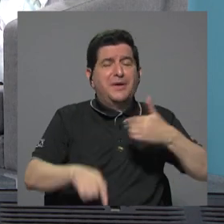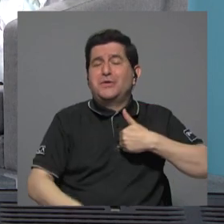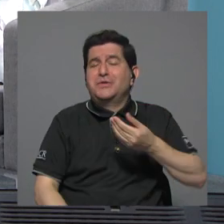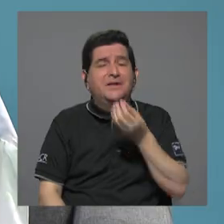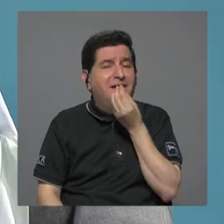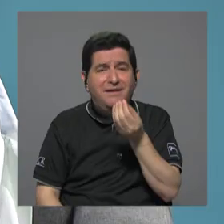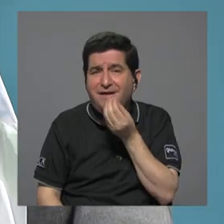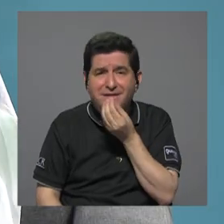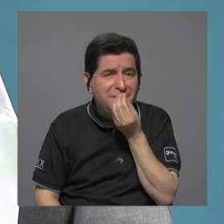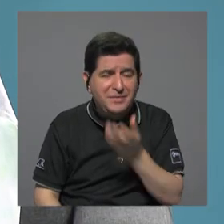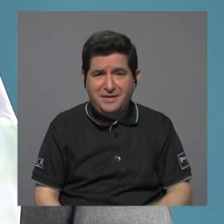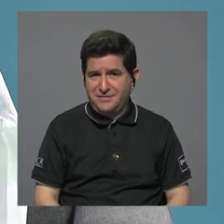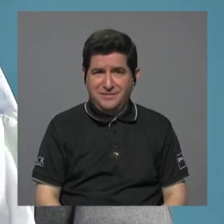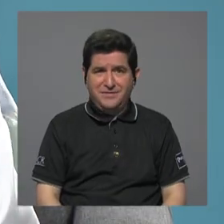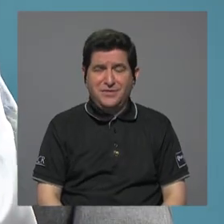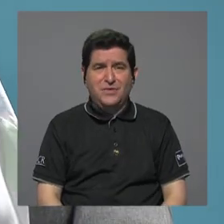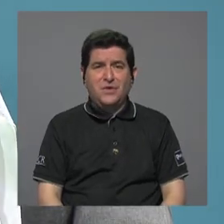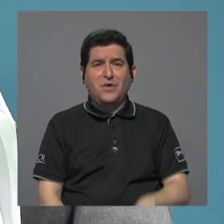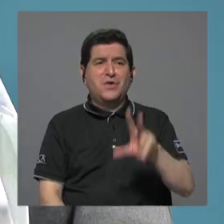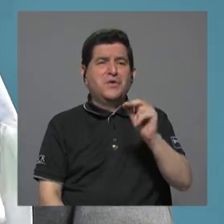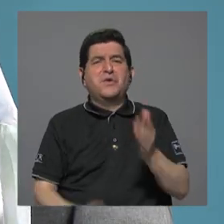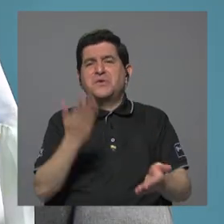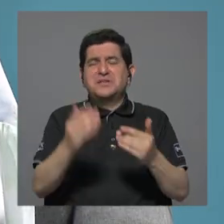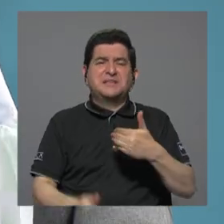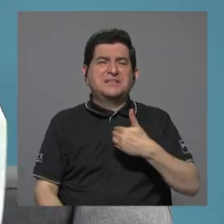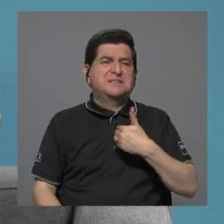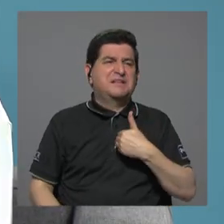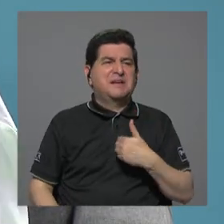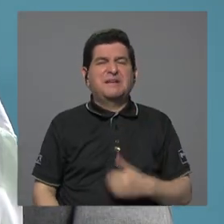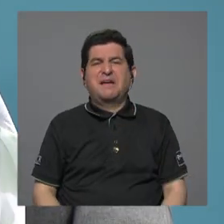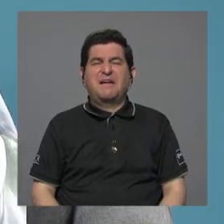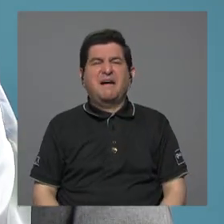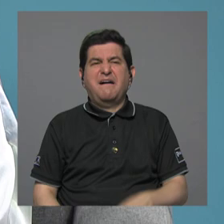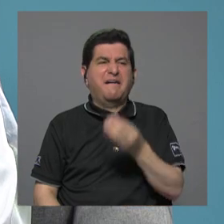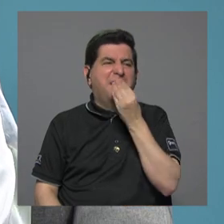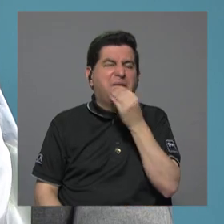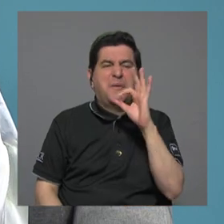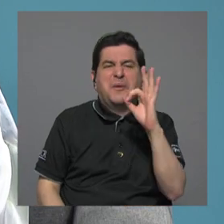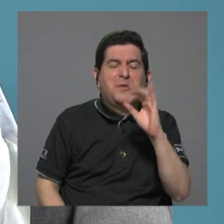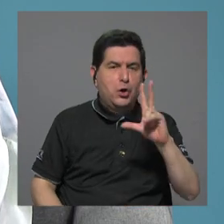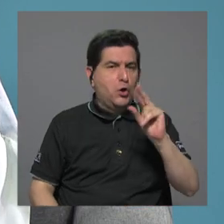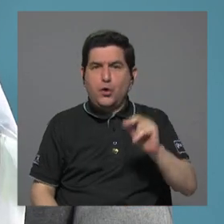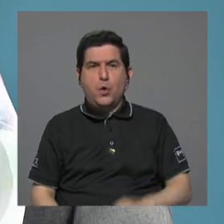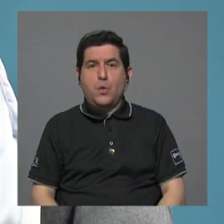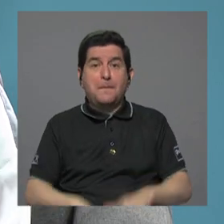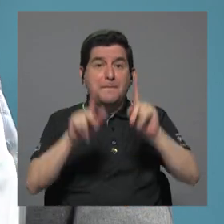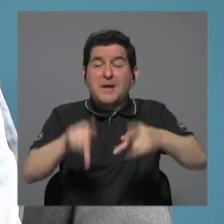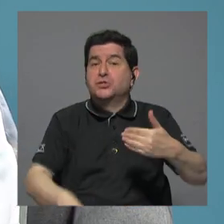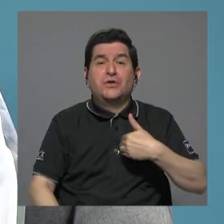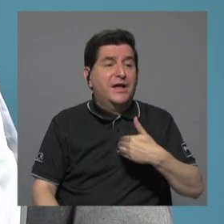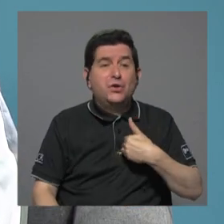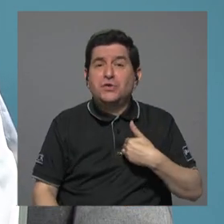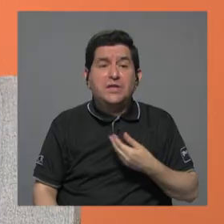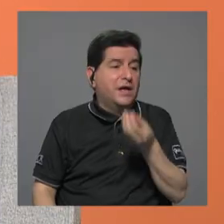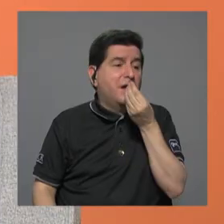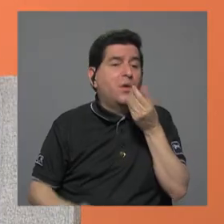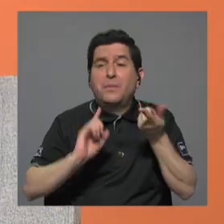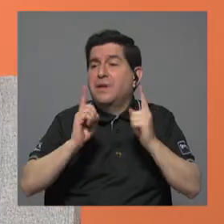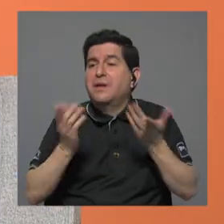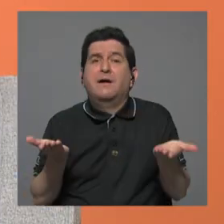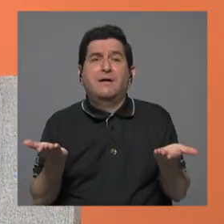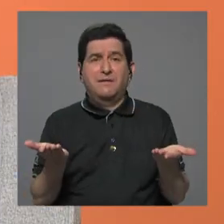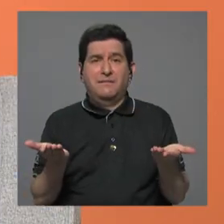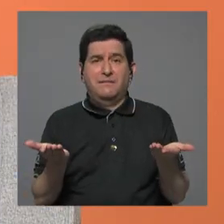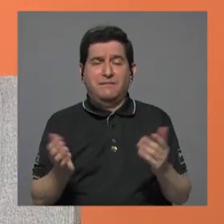no es porque no es esa hambre que tenemos, bueno, no comí bien o lo que sea, no, no, es porque no hay que comer. No hay que comer.